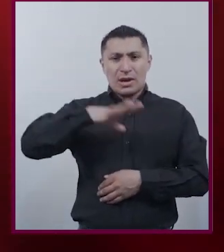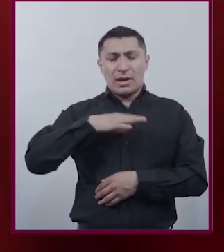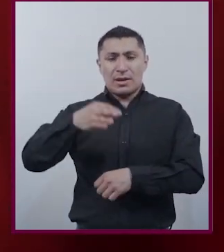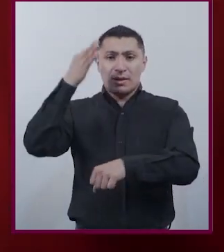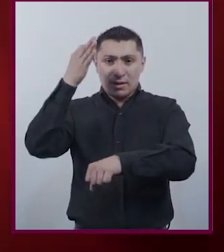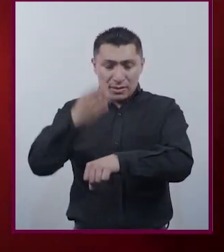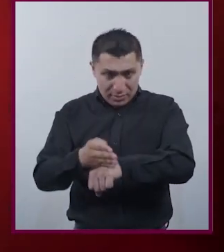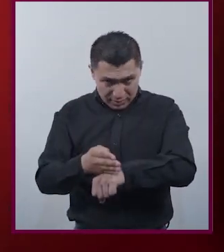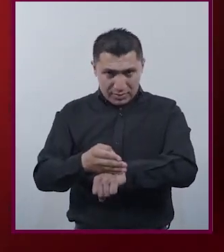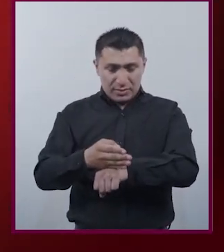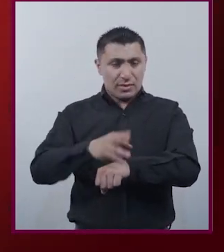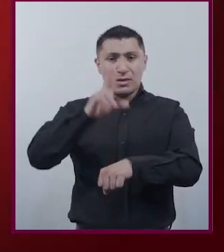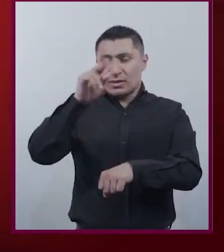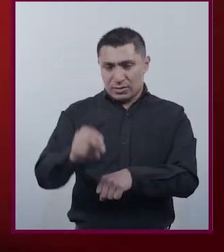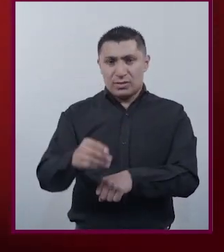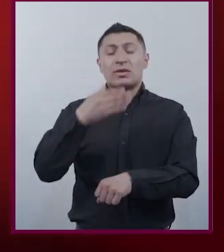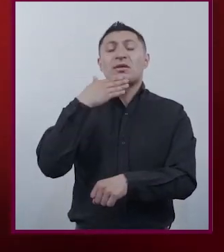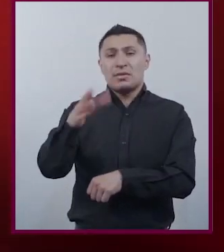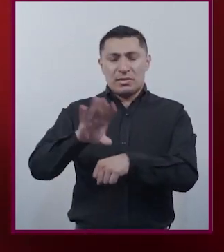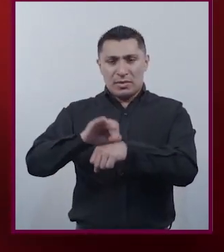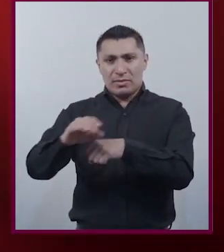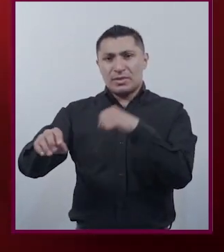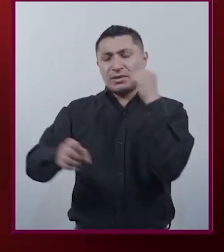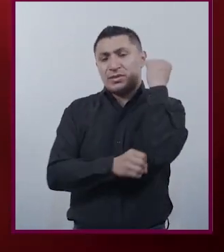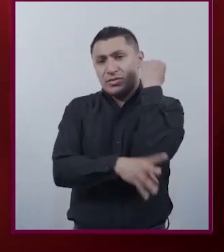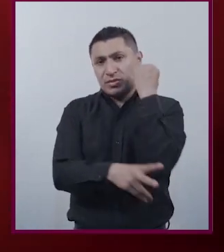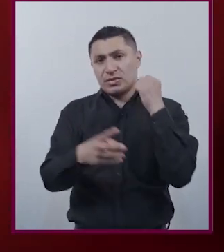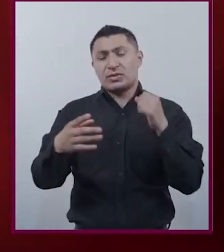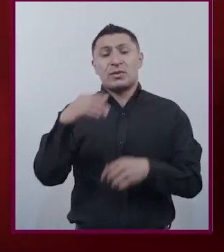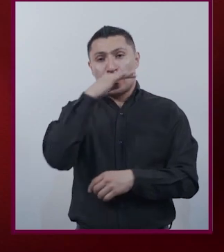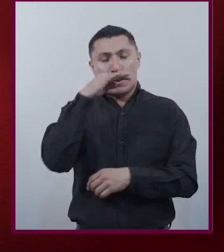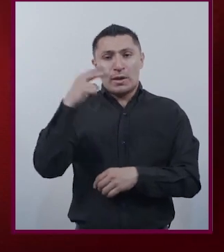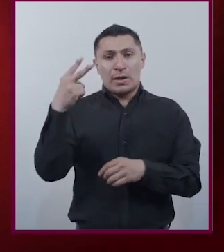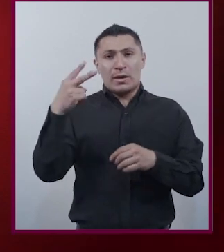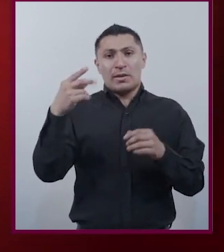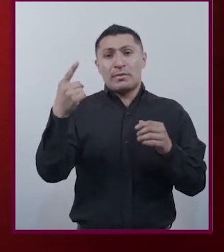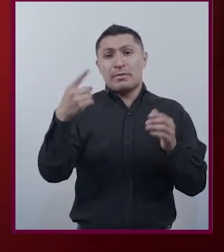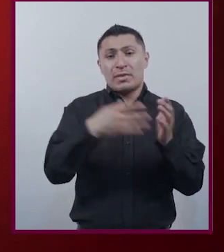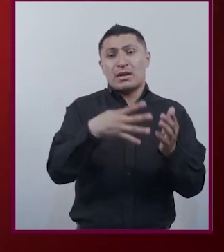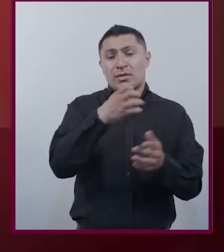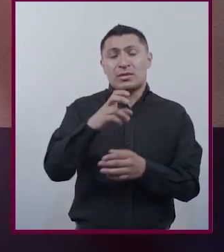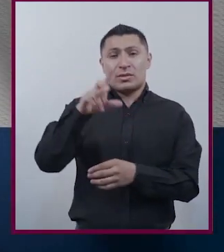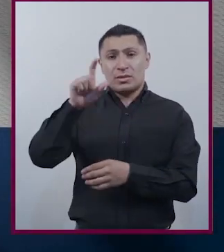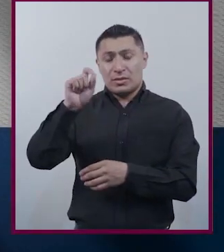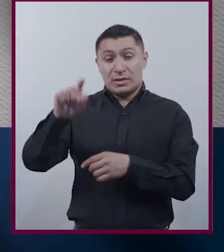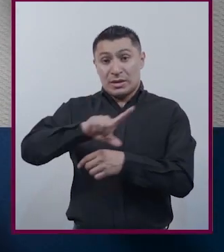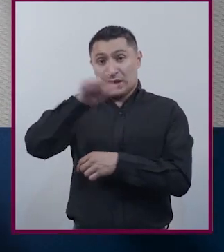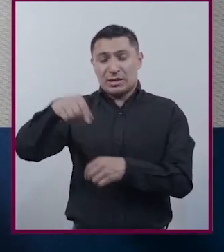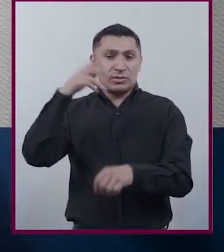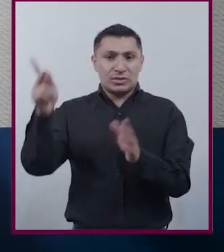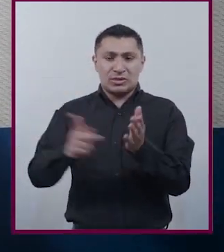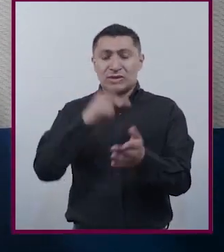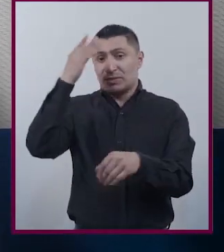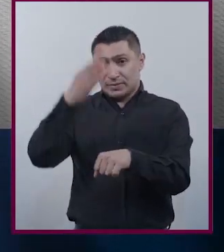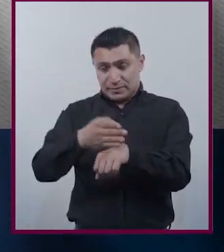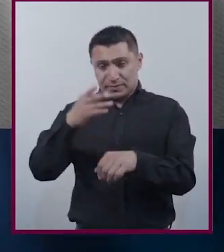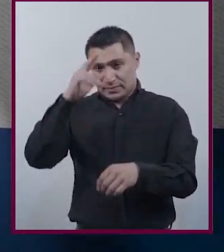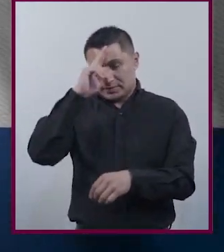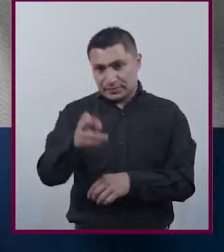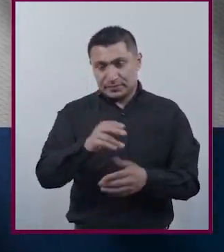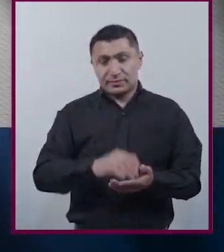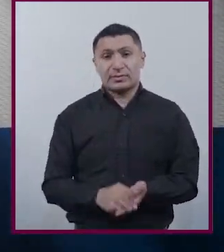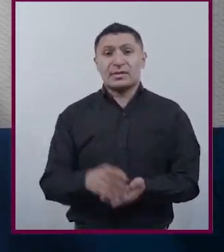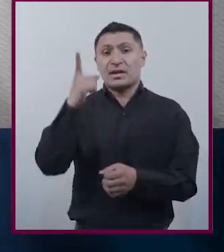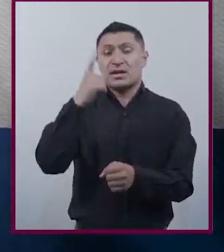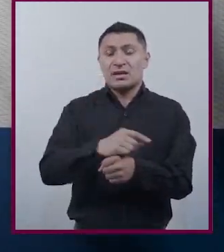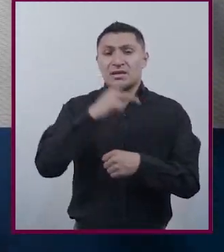gratuito Desde 1920 Pero posteriormente se volvió a prohibir El primer país en Latinoamérica